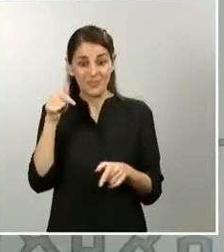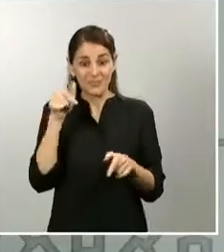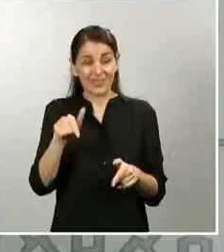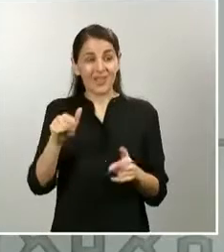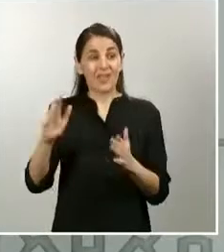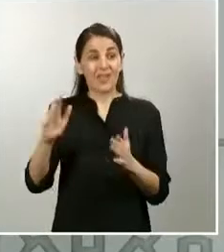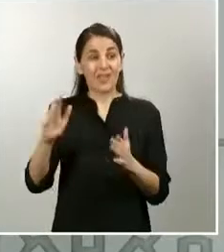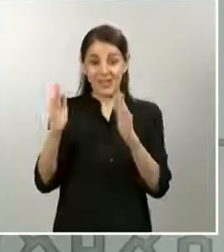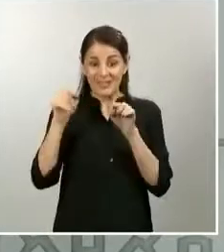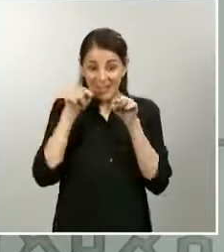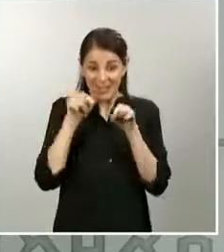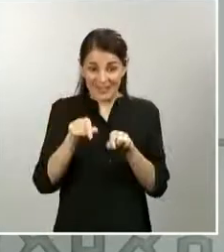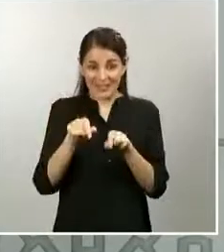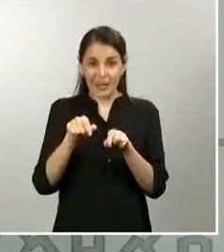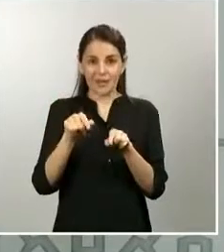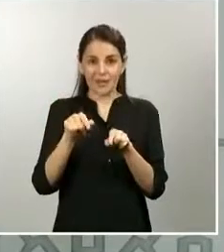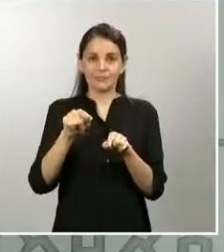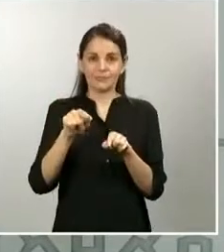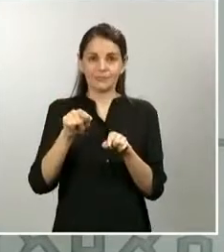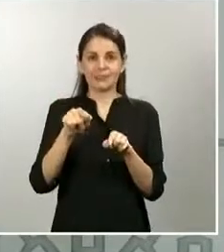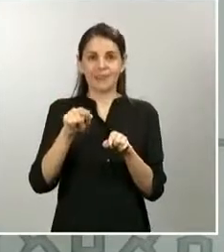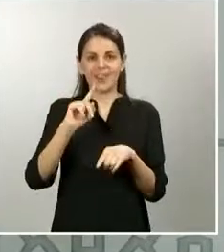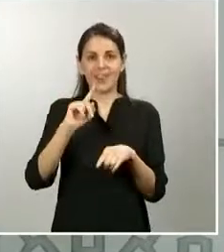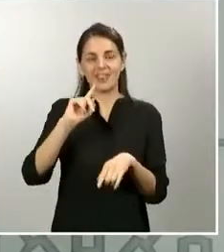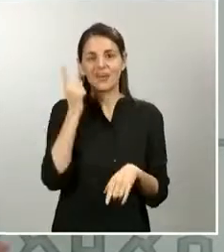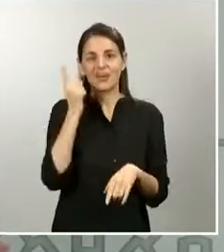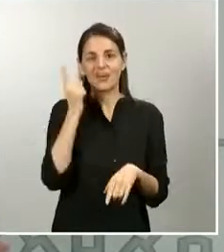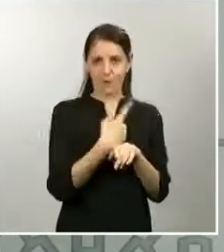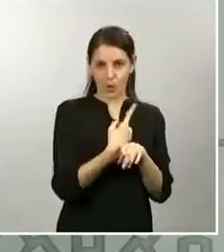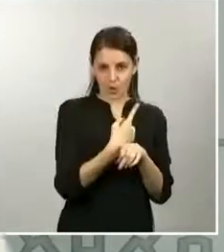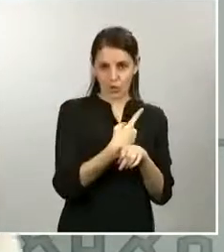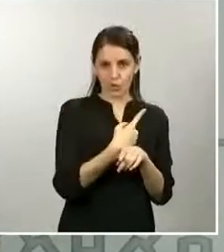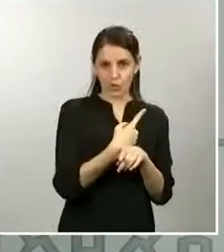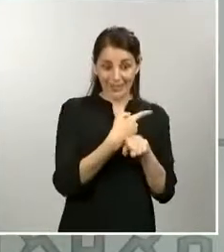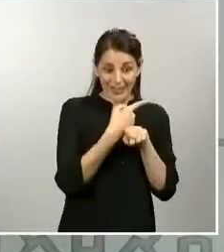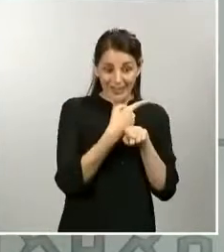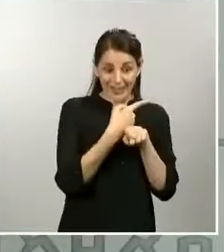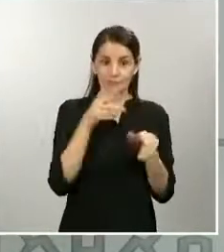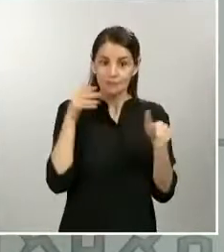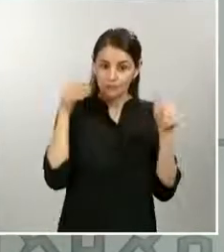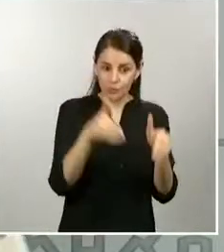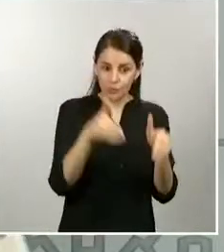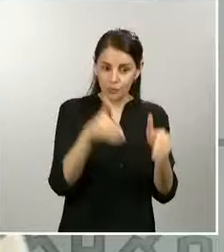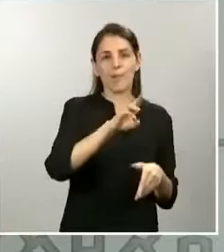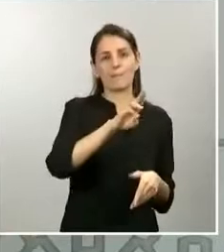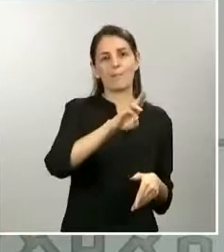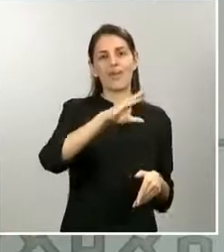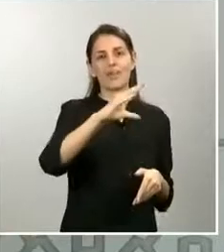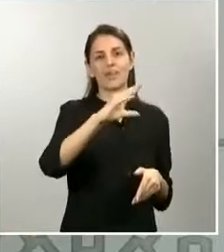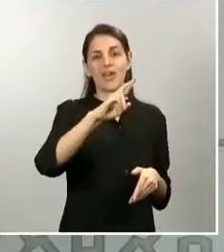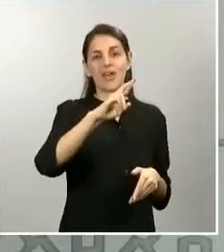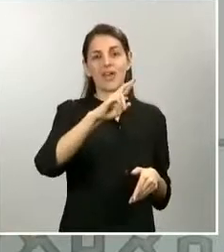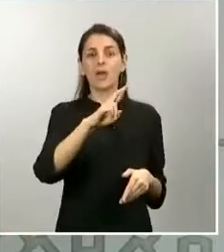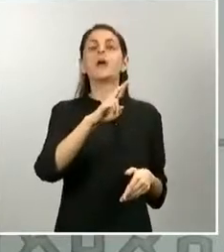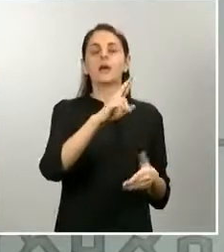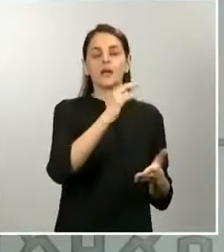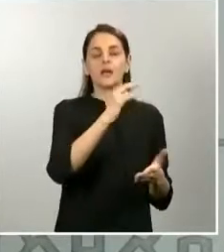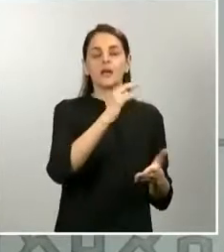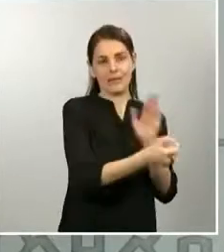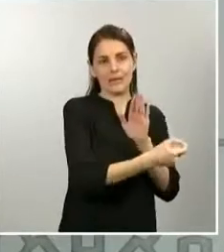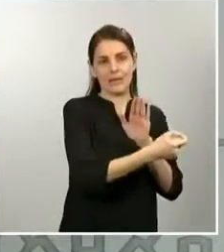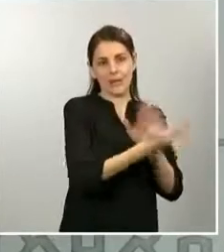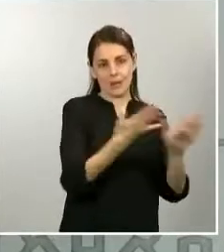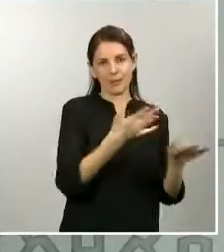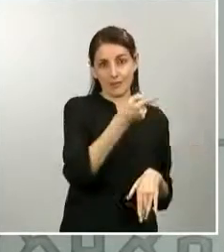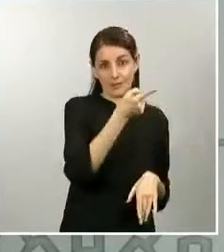test, esta fase de detección precoz se va a centrar tanto en las PCR como en los test rápidos, que son una ayuda importante para